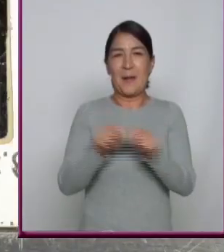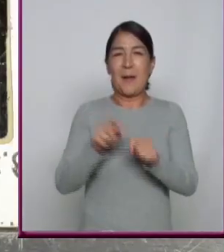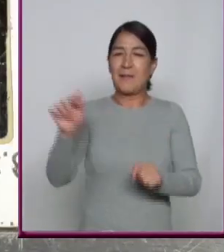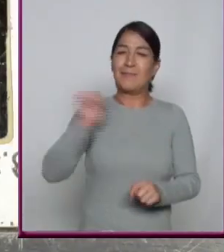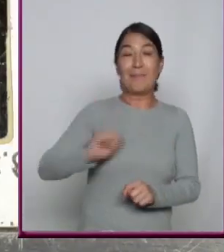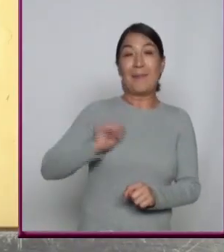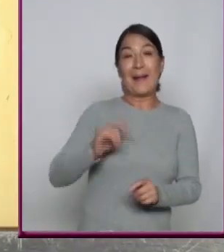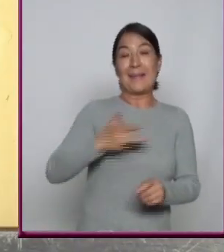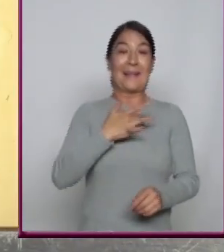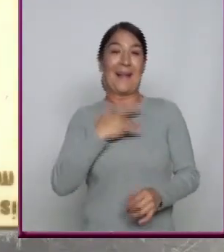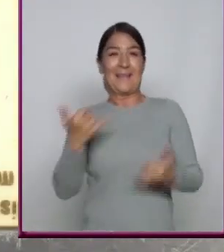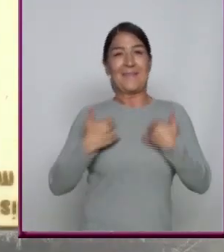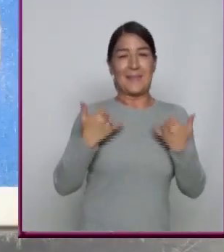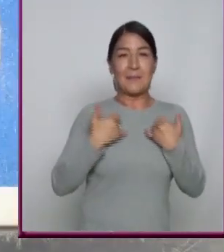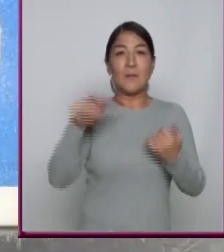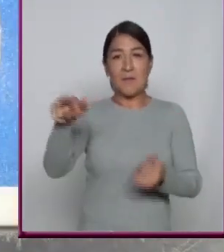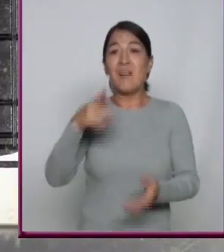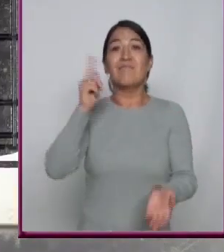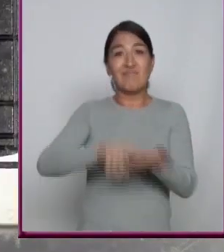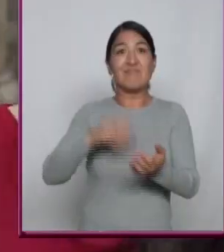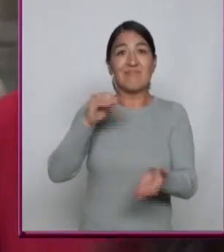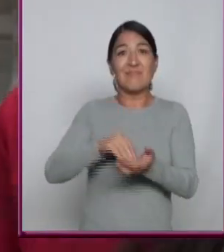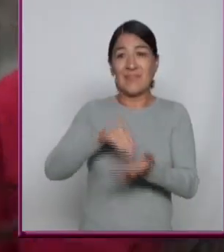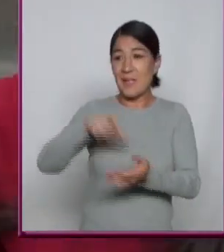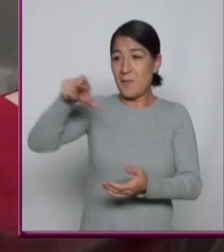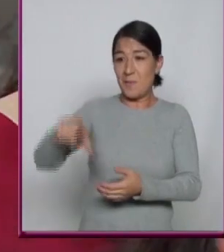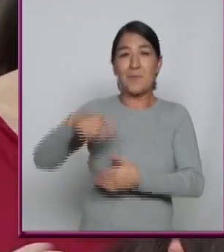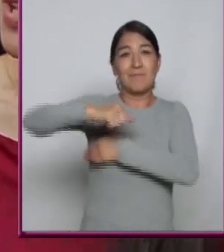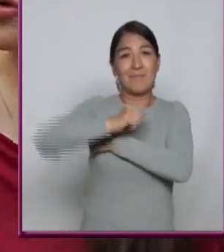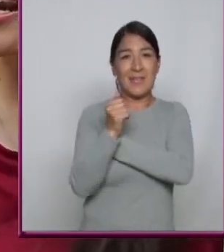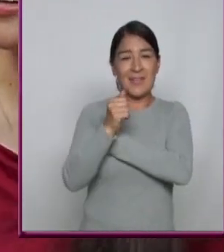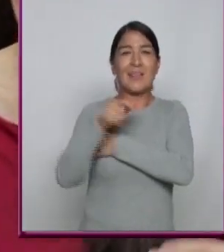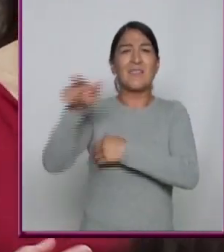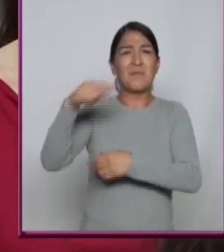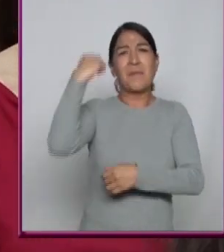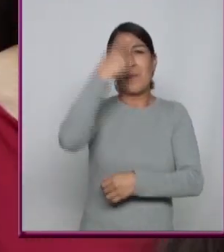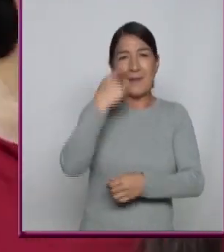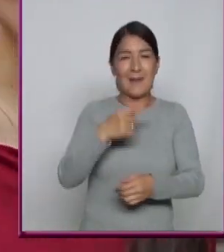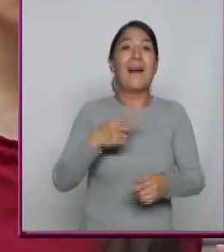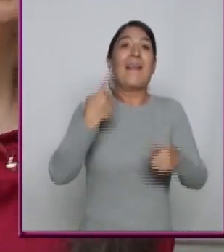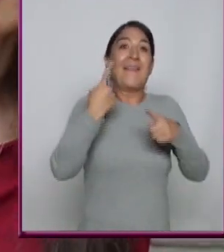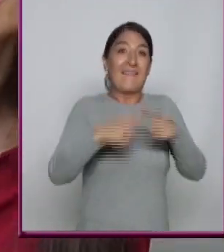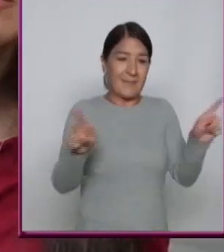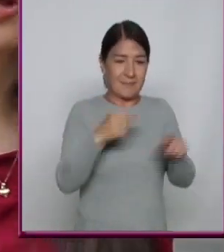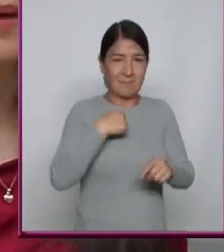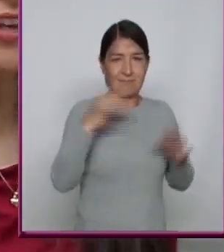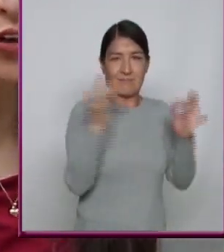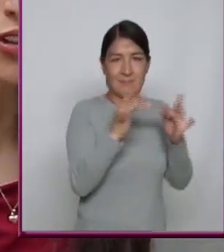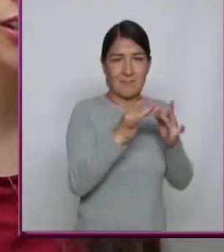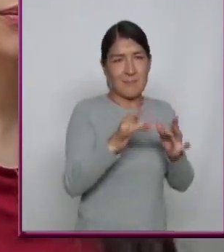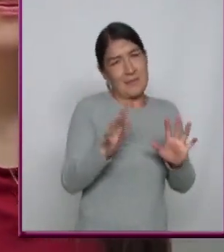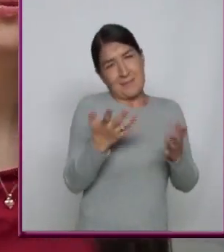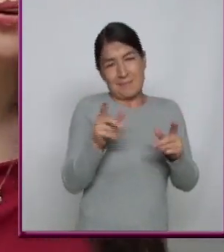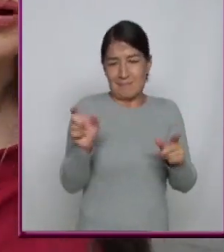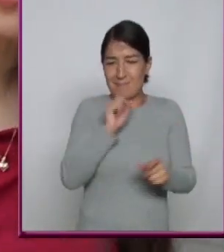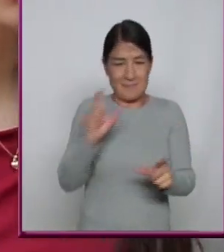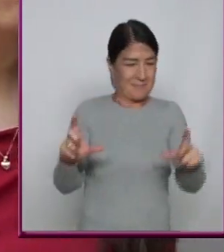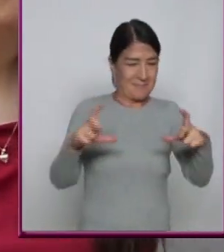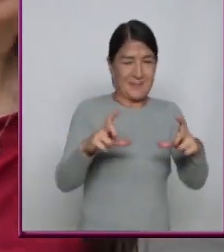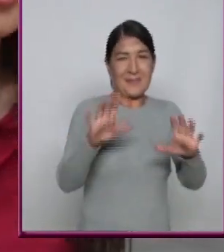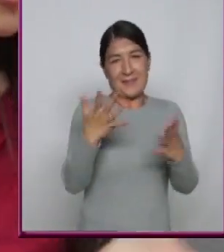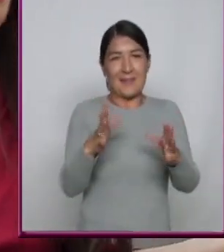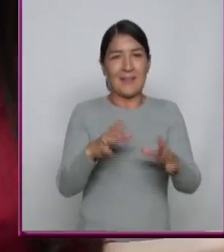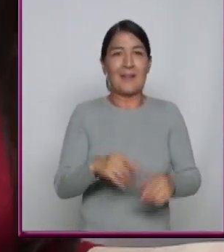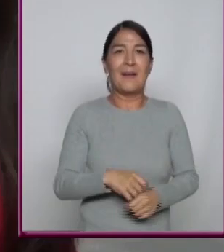Y cada uno Le dura Como para Una hora De música Y yo en mi celular Que más o menos Tiene el mismo tamaño Puedo